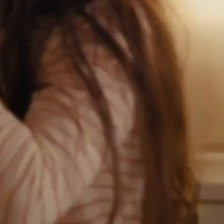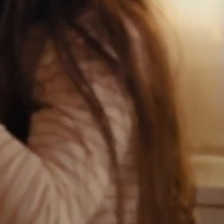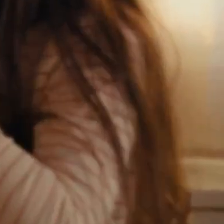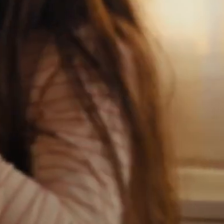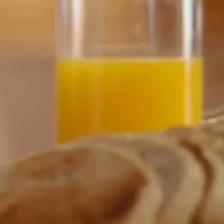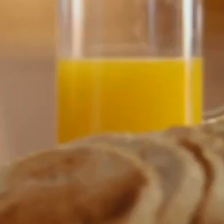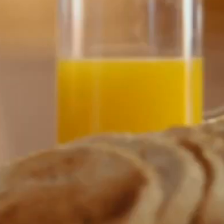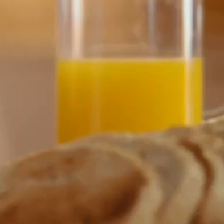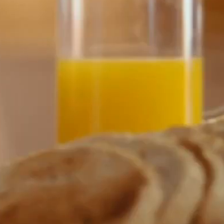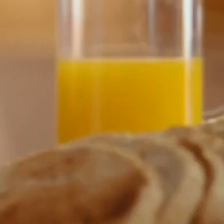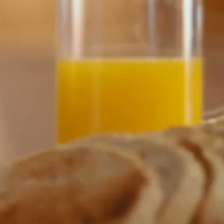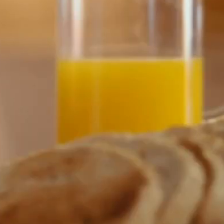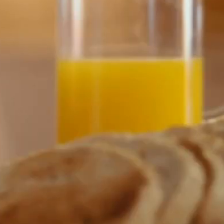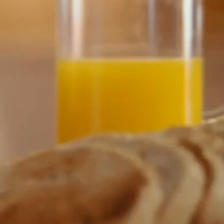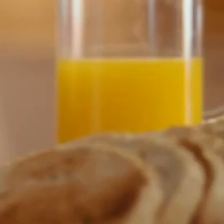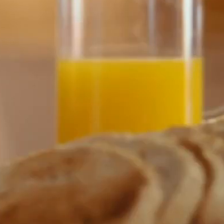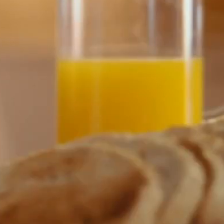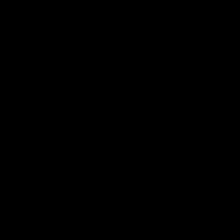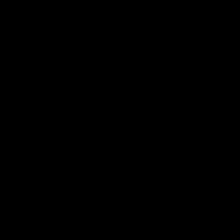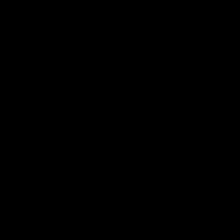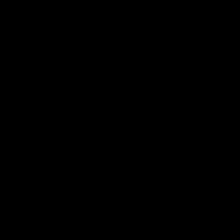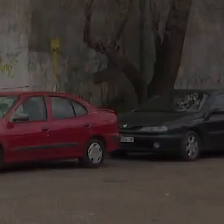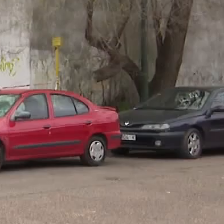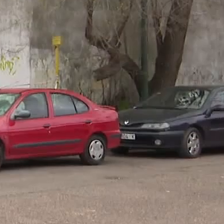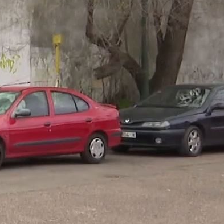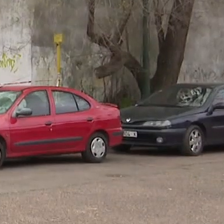Si lo quieres, lo cuidas. Pascual, dar lo mejor.